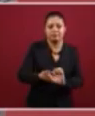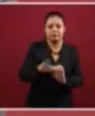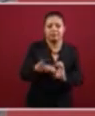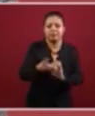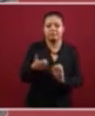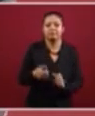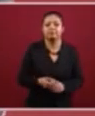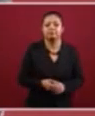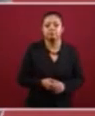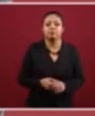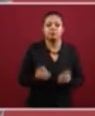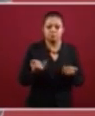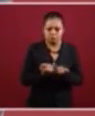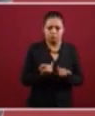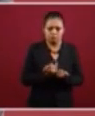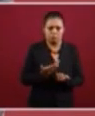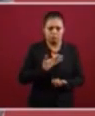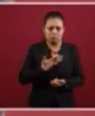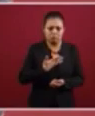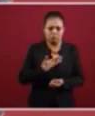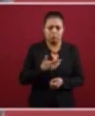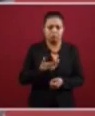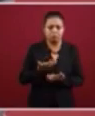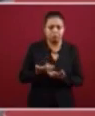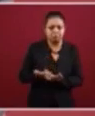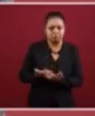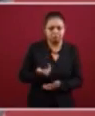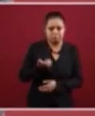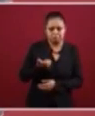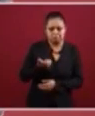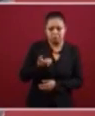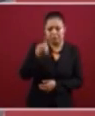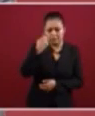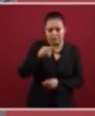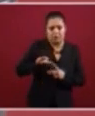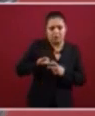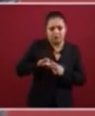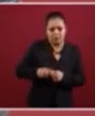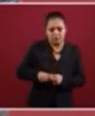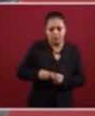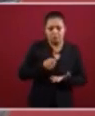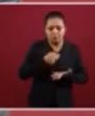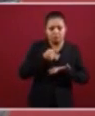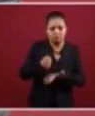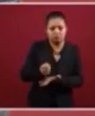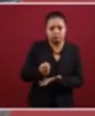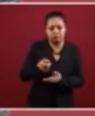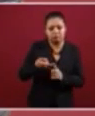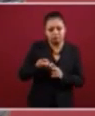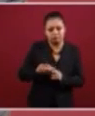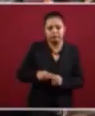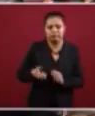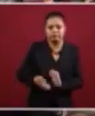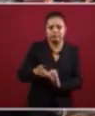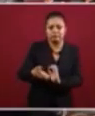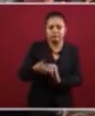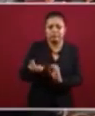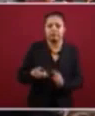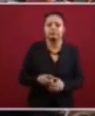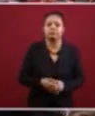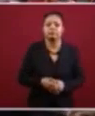también los recursos disponibles para el inicio y además